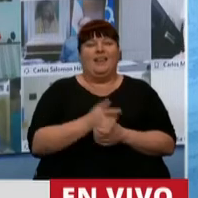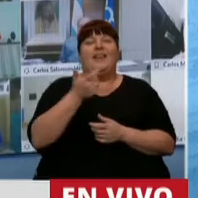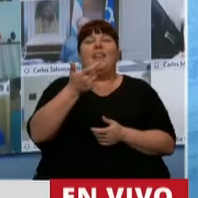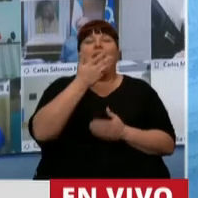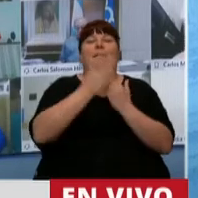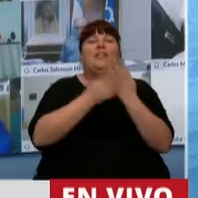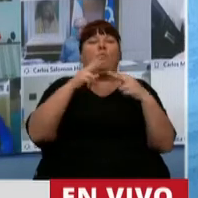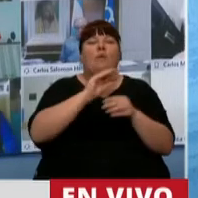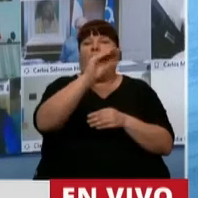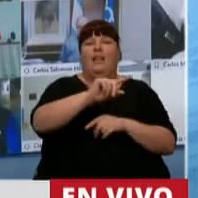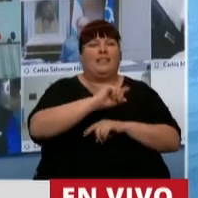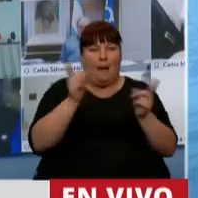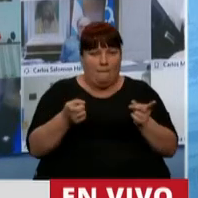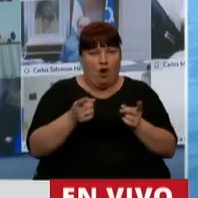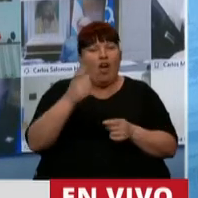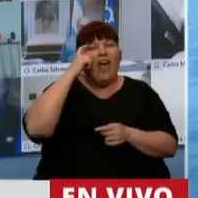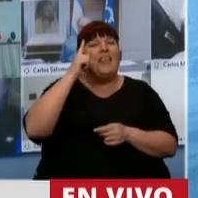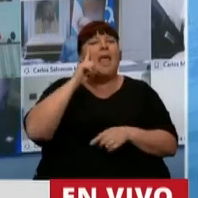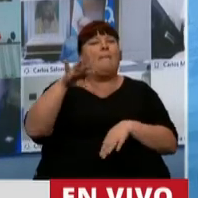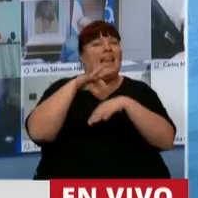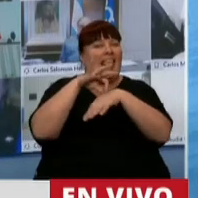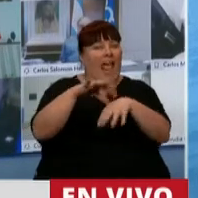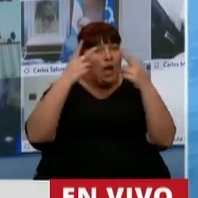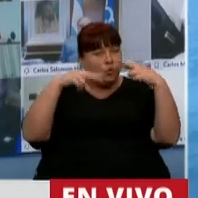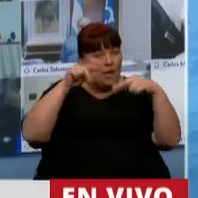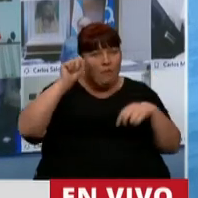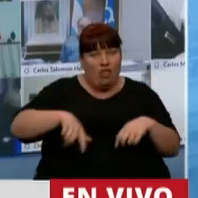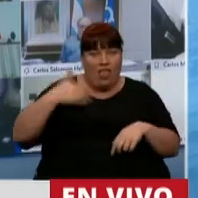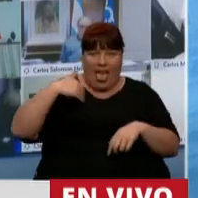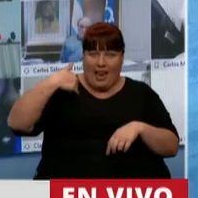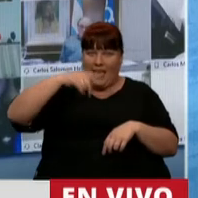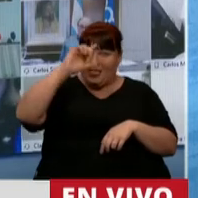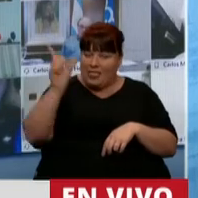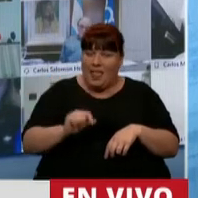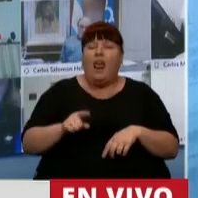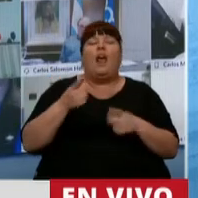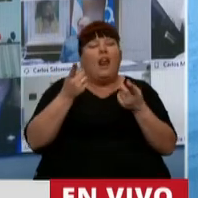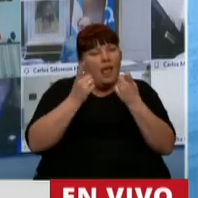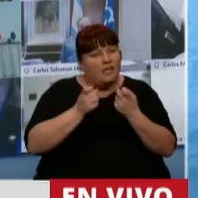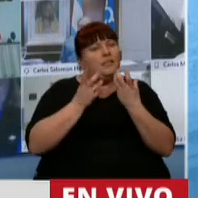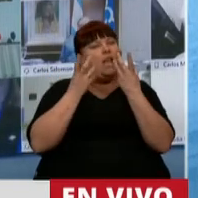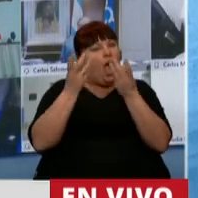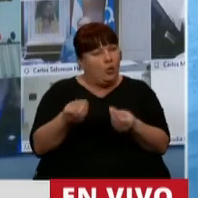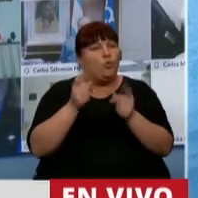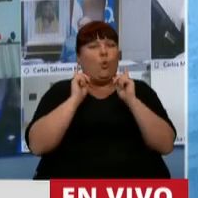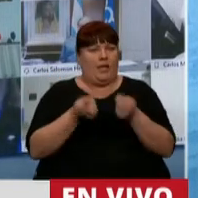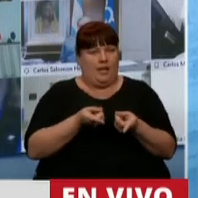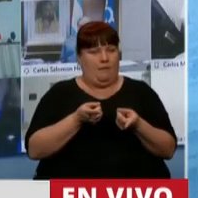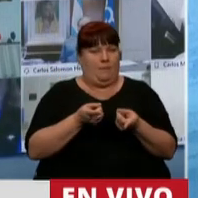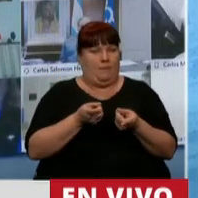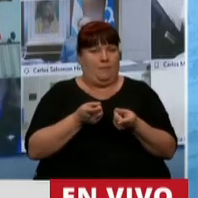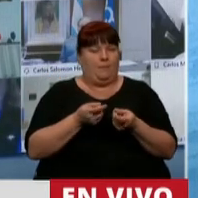del Ministerio de Turismo hay 10.000 guías de turismo en la Argentina que también necesitan de una asistencia